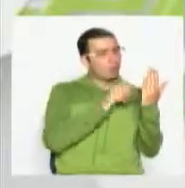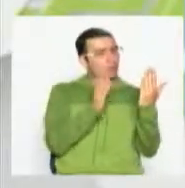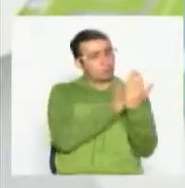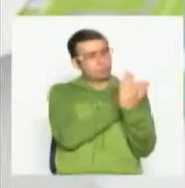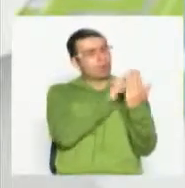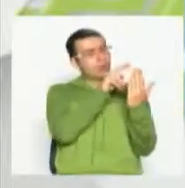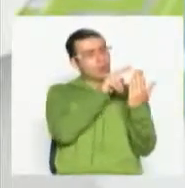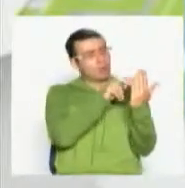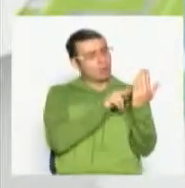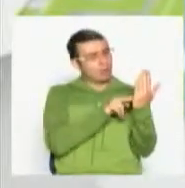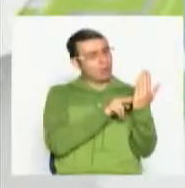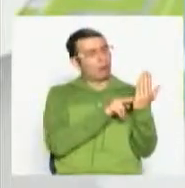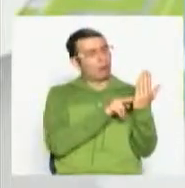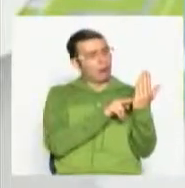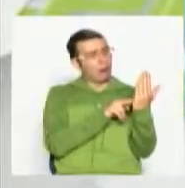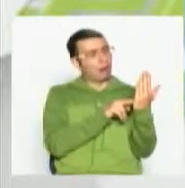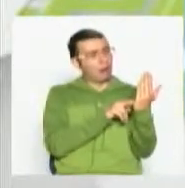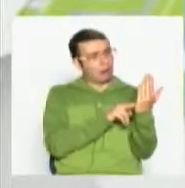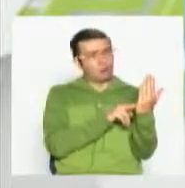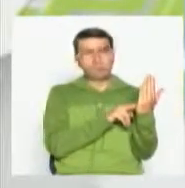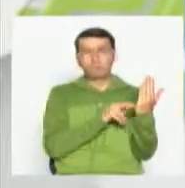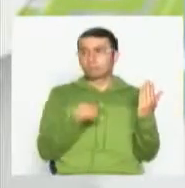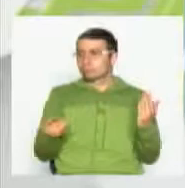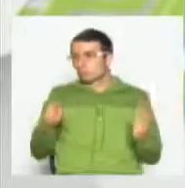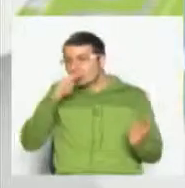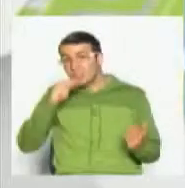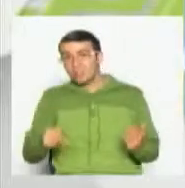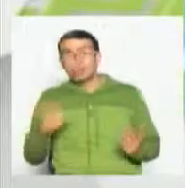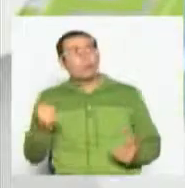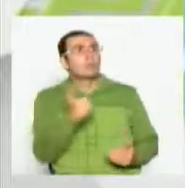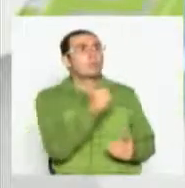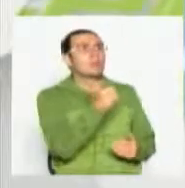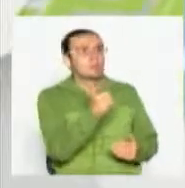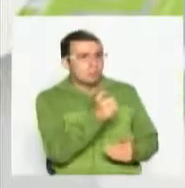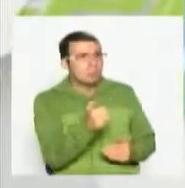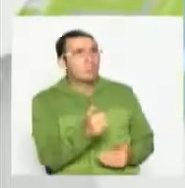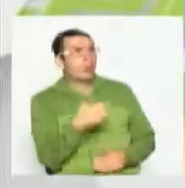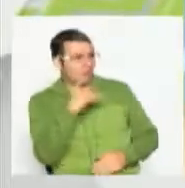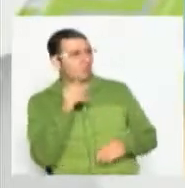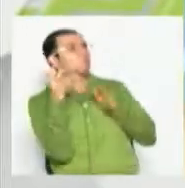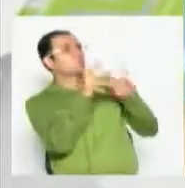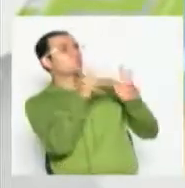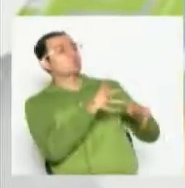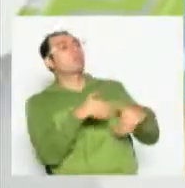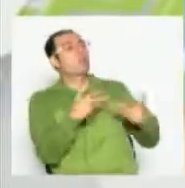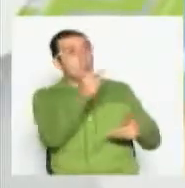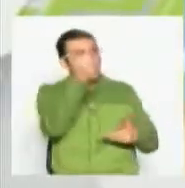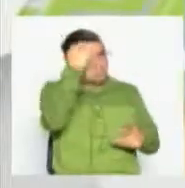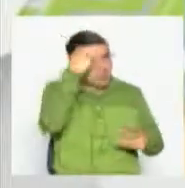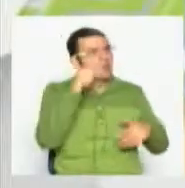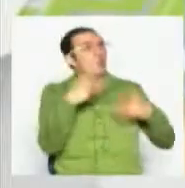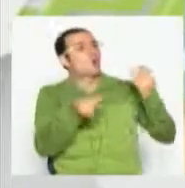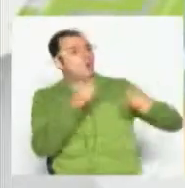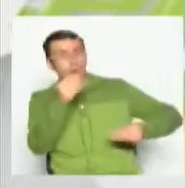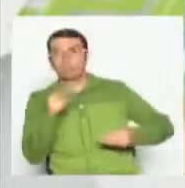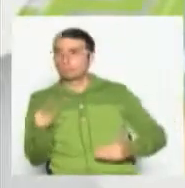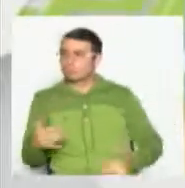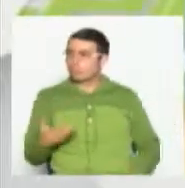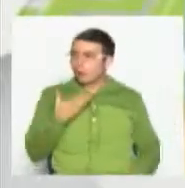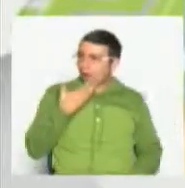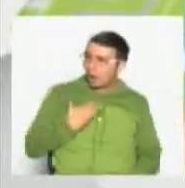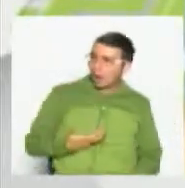que es el lenguaje parroquial de estos aparatos, ya le dice a usted cómo graba, qué hace, etcétera, etcétera.